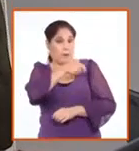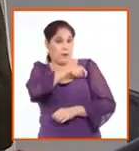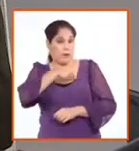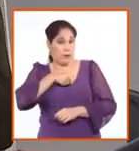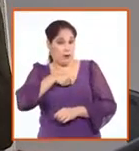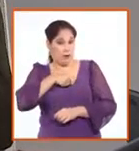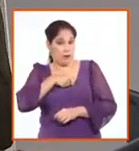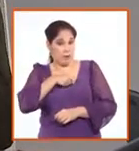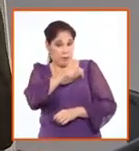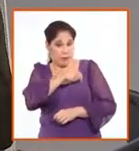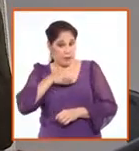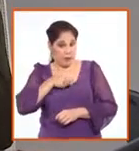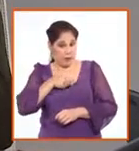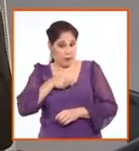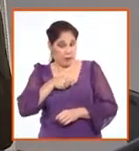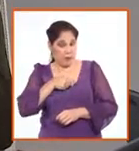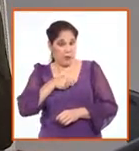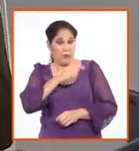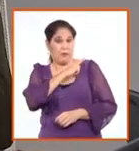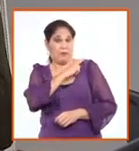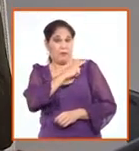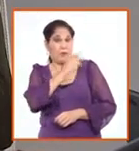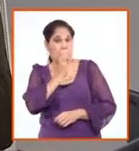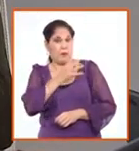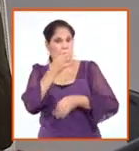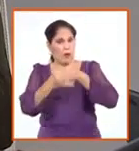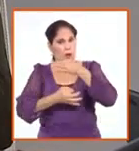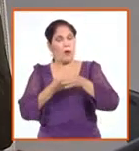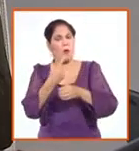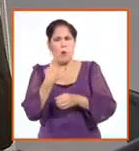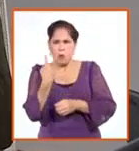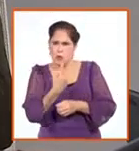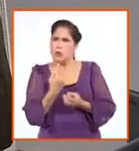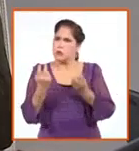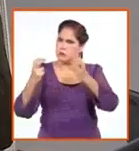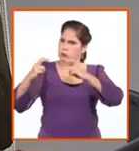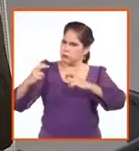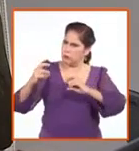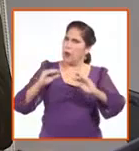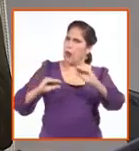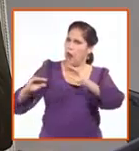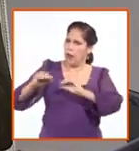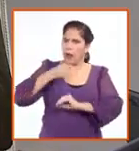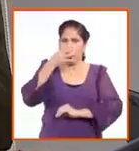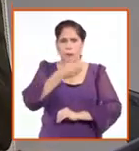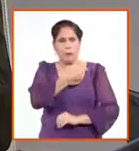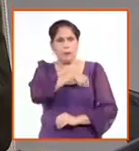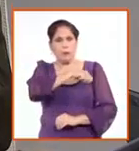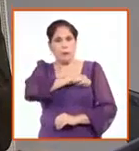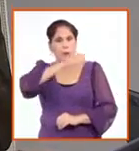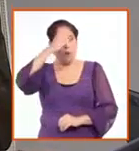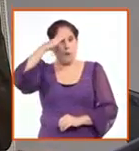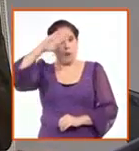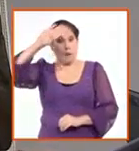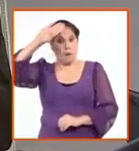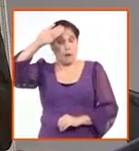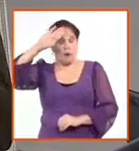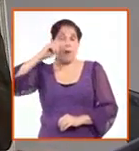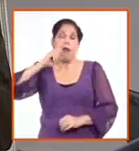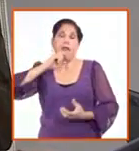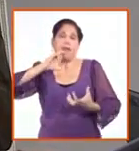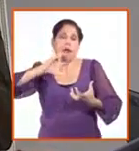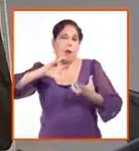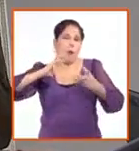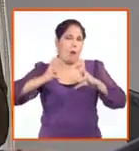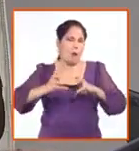tema y en cualquier tema que se considere, estamos en condiciones de abordarlo, explicarlo a nuestro pueblo. Independientemente de la complejidad que tenga, pues